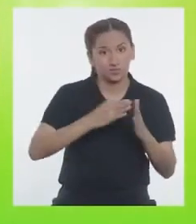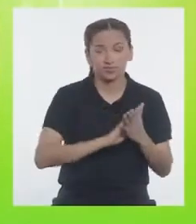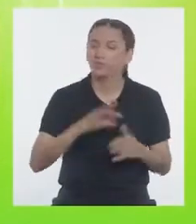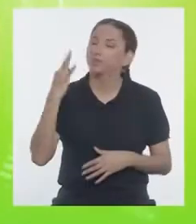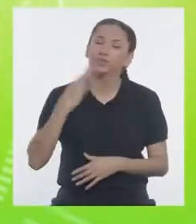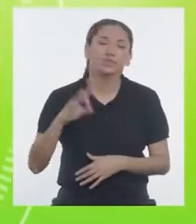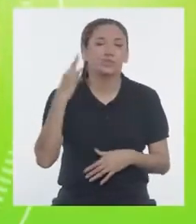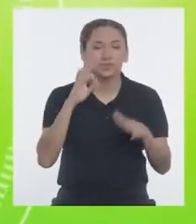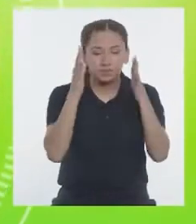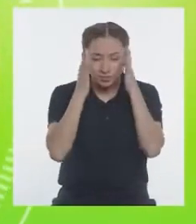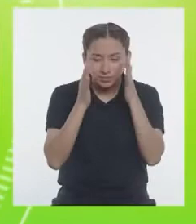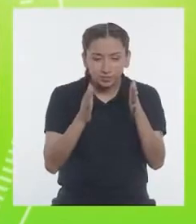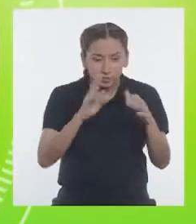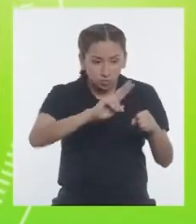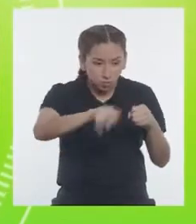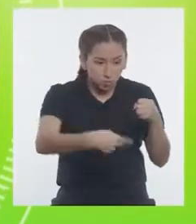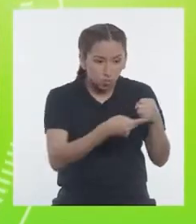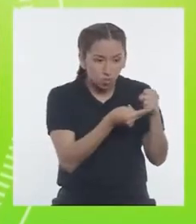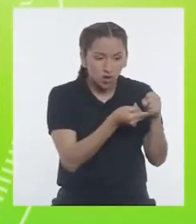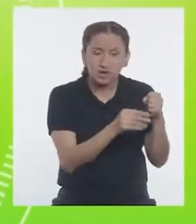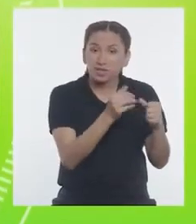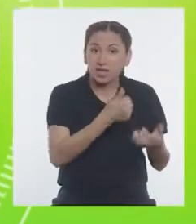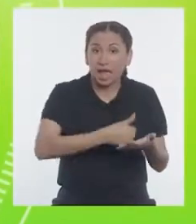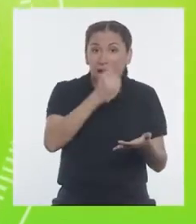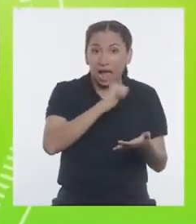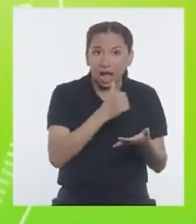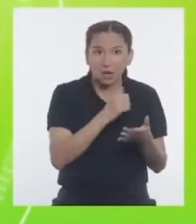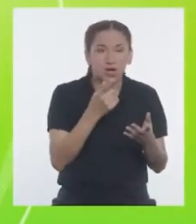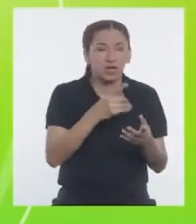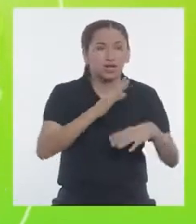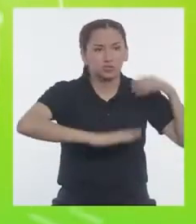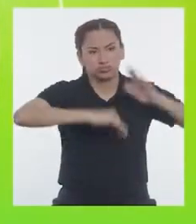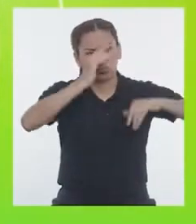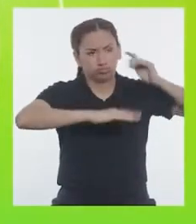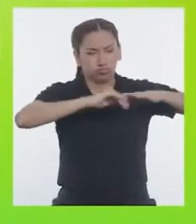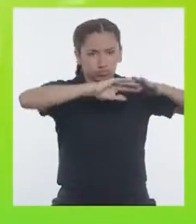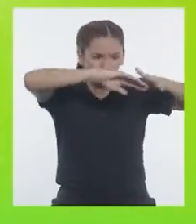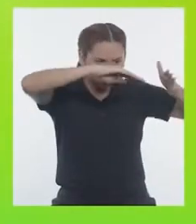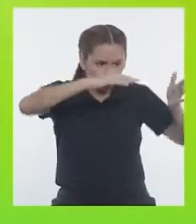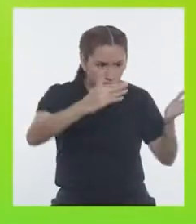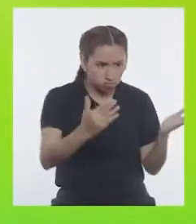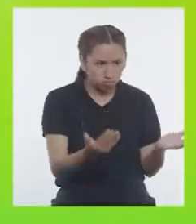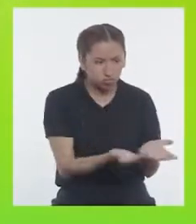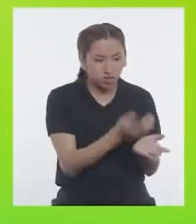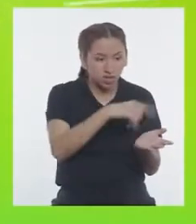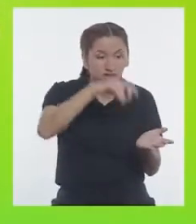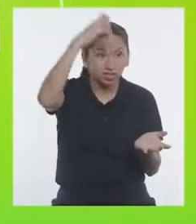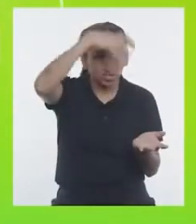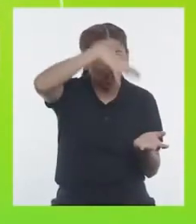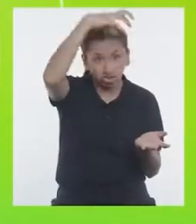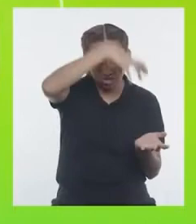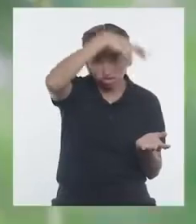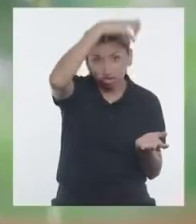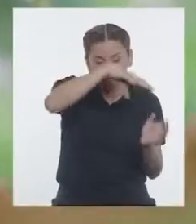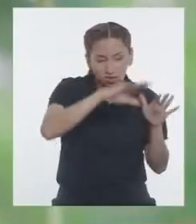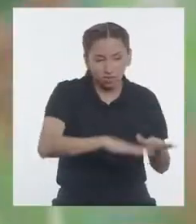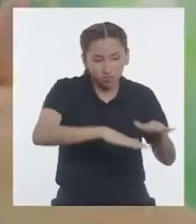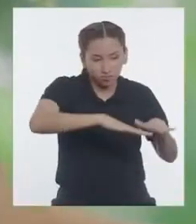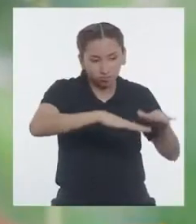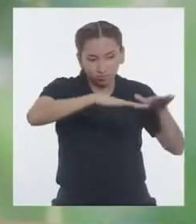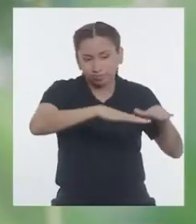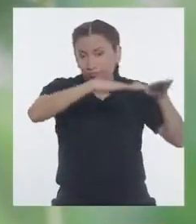siempre se trata de conservar el agua, por eso se construyen cochas, que son hoyas en el suelo para conservar el agua de las yutas.